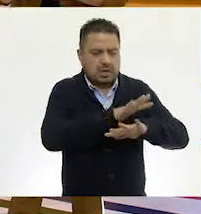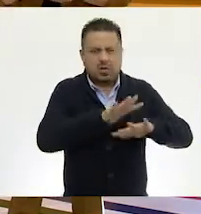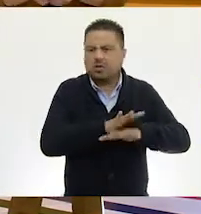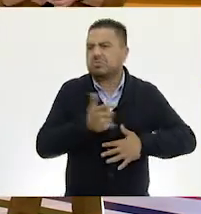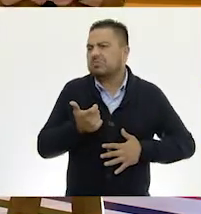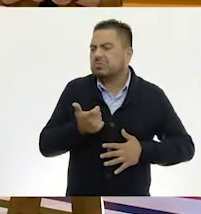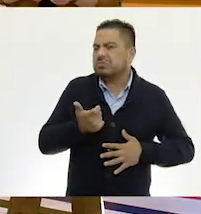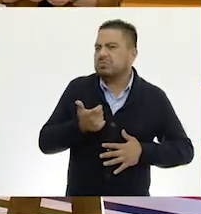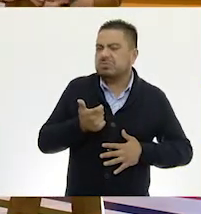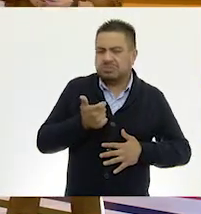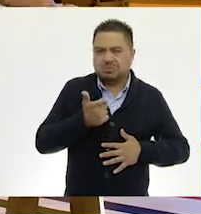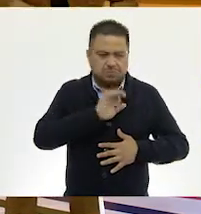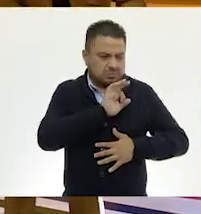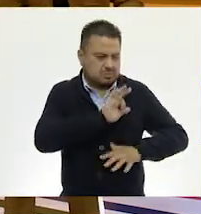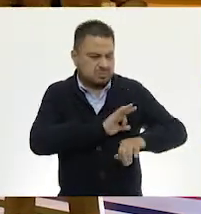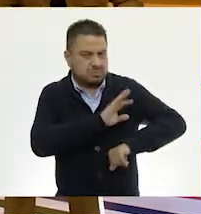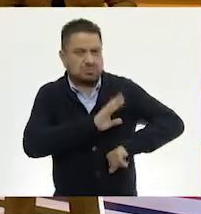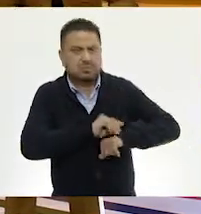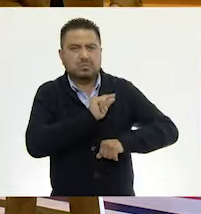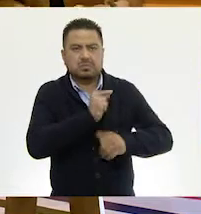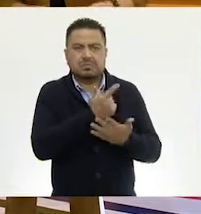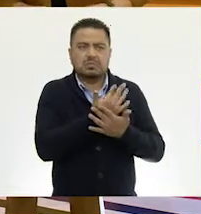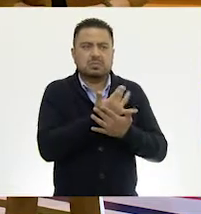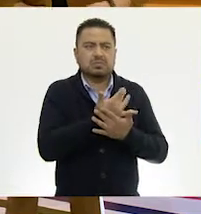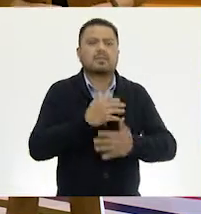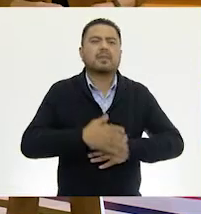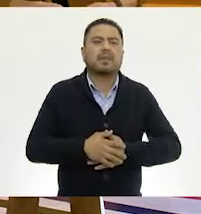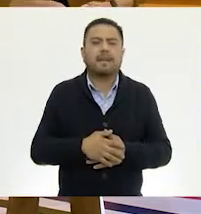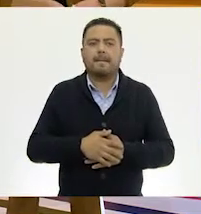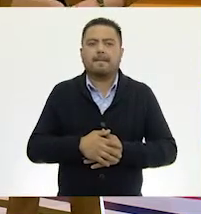de... Permíteme. Claro.